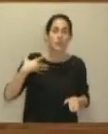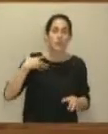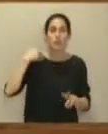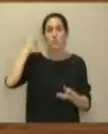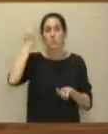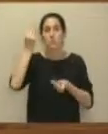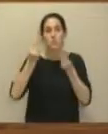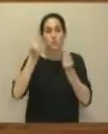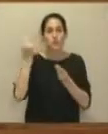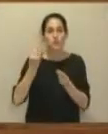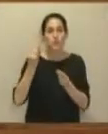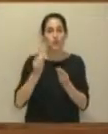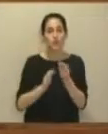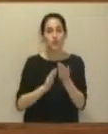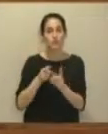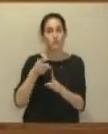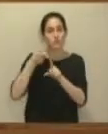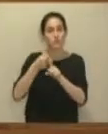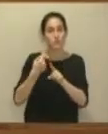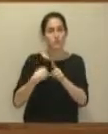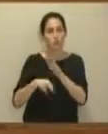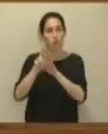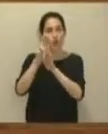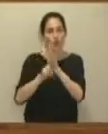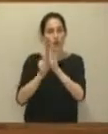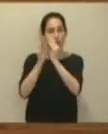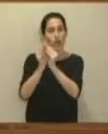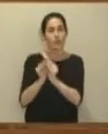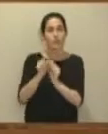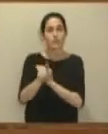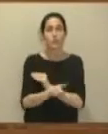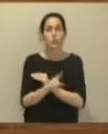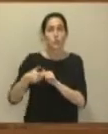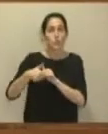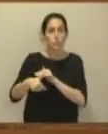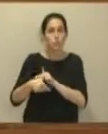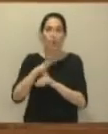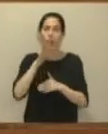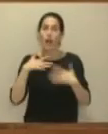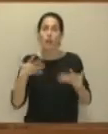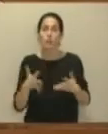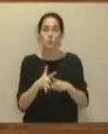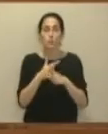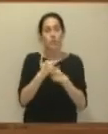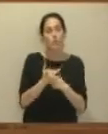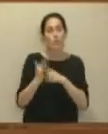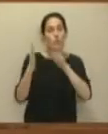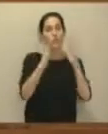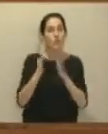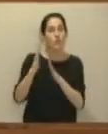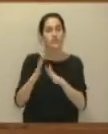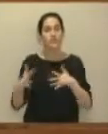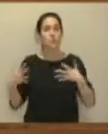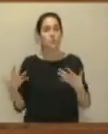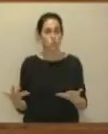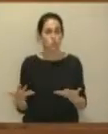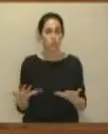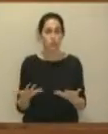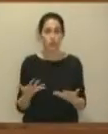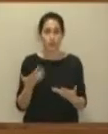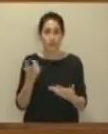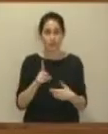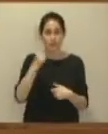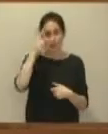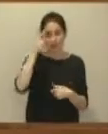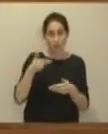abordar ese desarrollo reglamentario, en qué fase se encuentra en su caso y, teniendo en cuenta, además, lo poco que